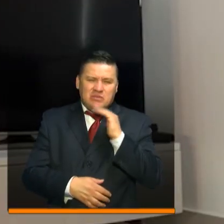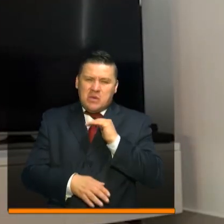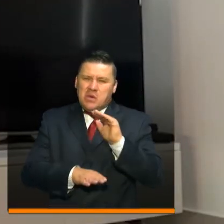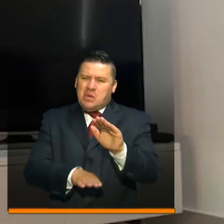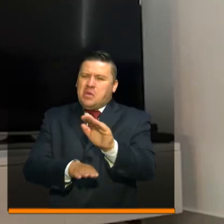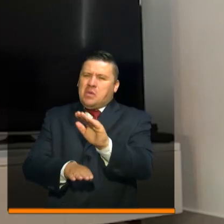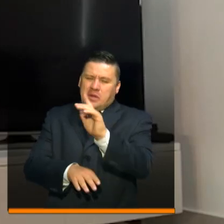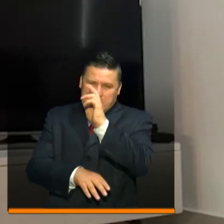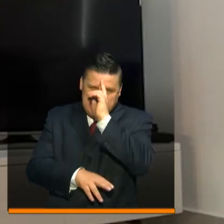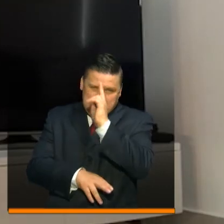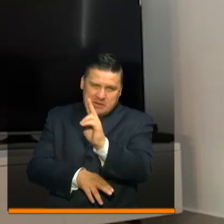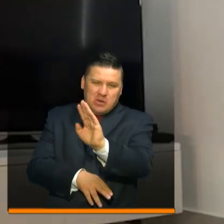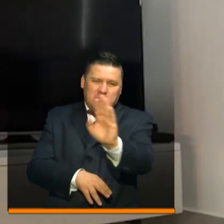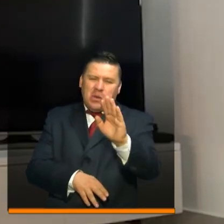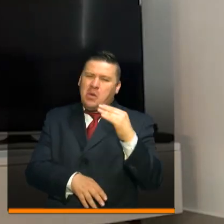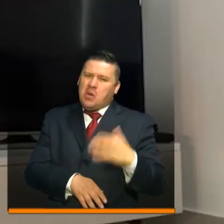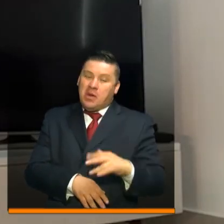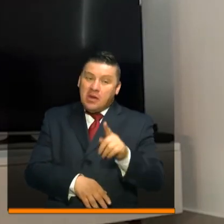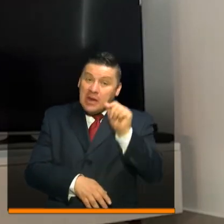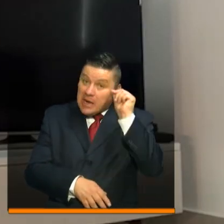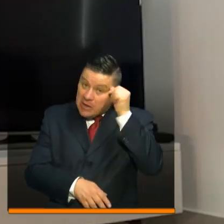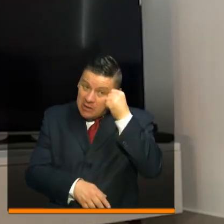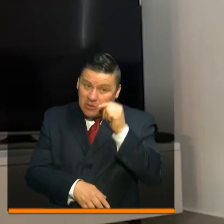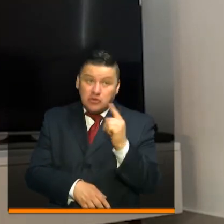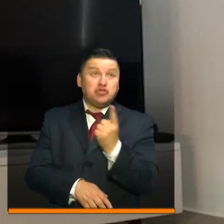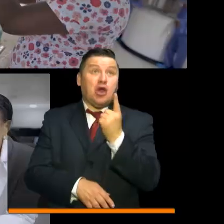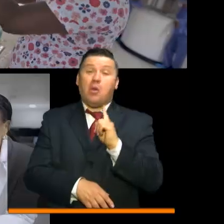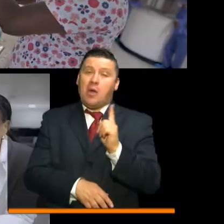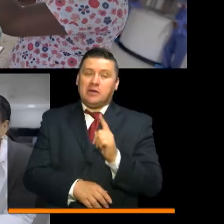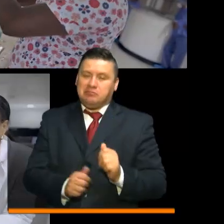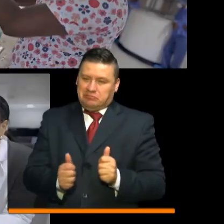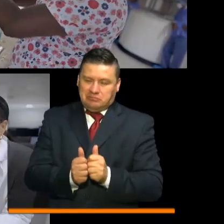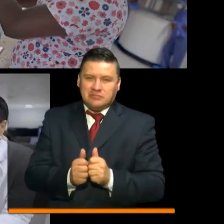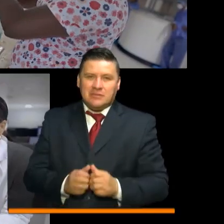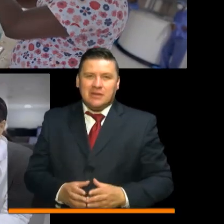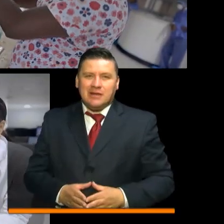admiración y respeto por ustedes. Y recuerden que no están solos.